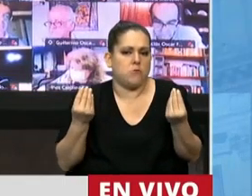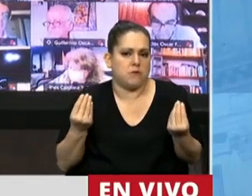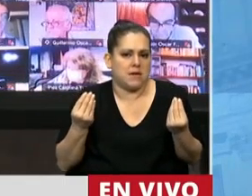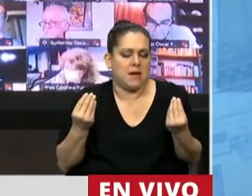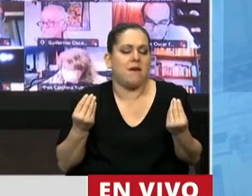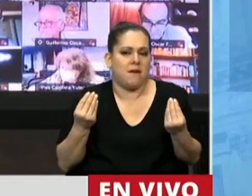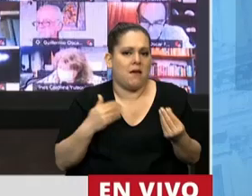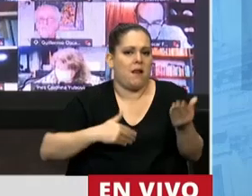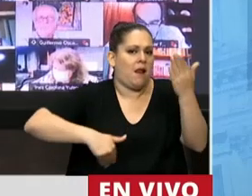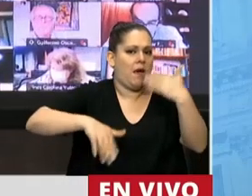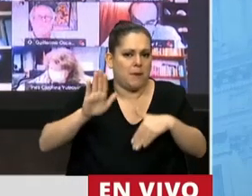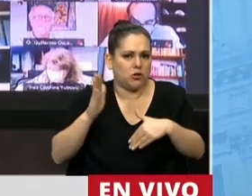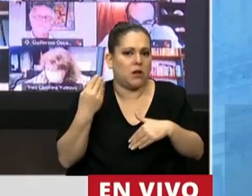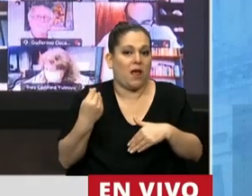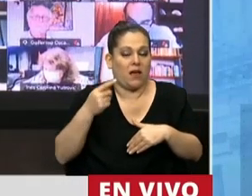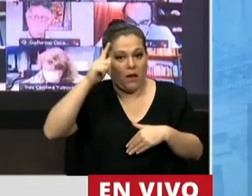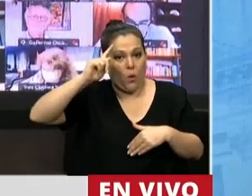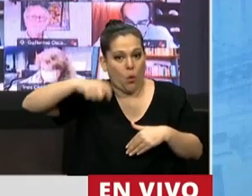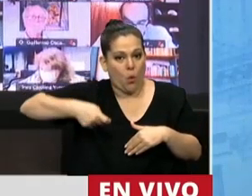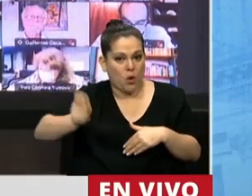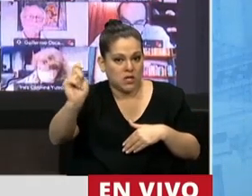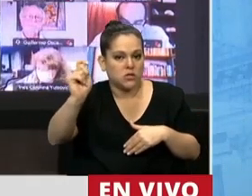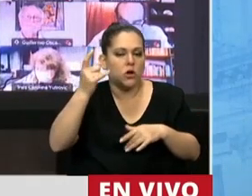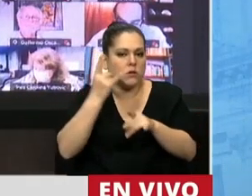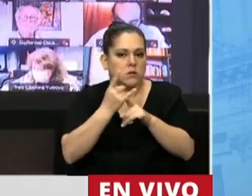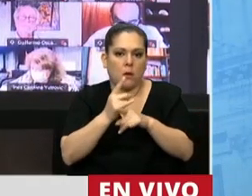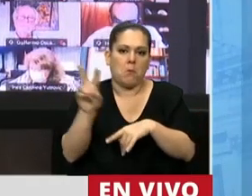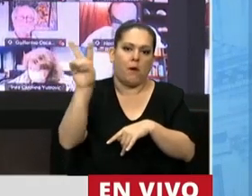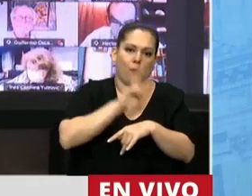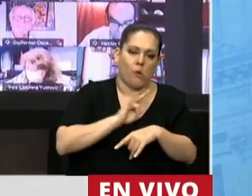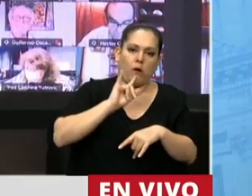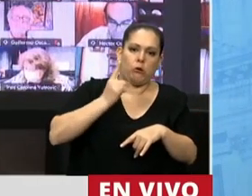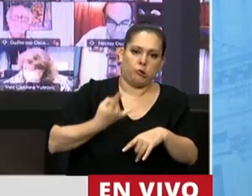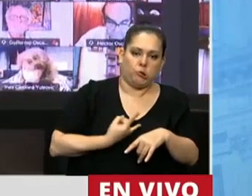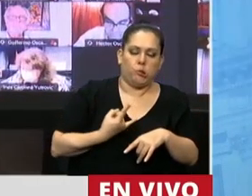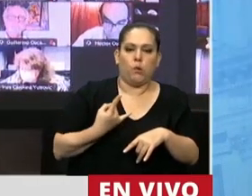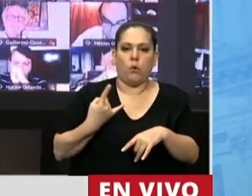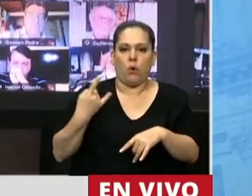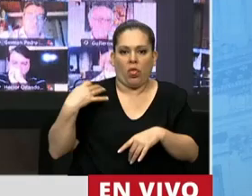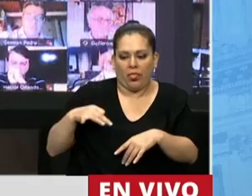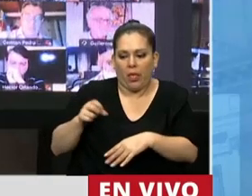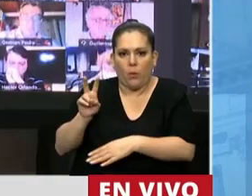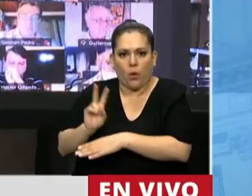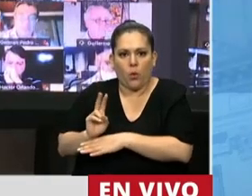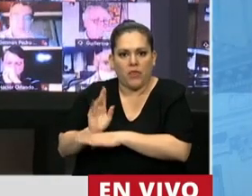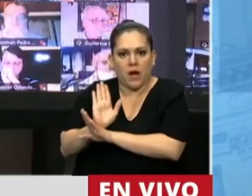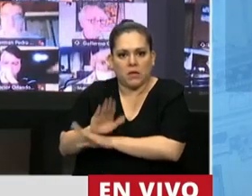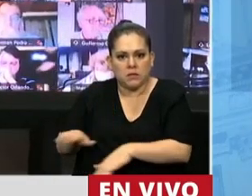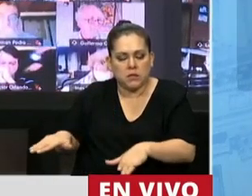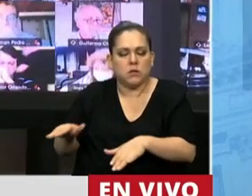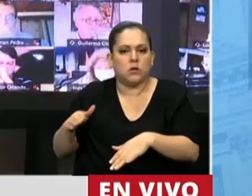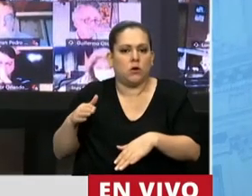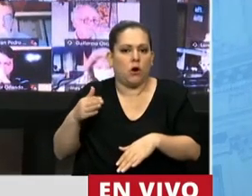que la mayor parte de esos juicios son encarados por mujeres, mujeres que siguen al cuidado de sus hijos, mujeres que tienen